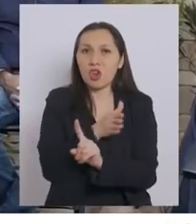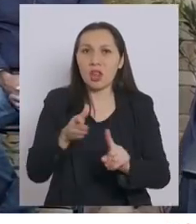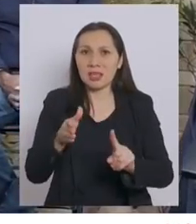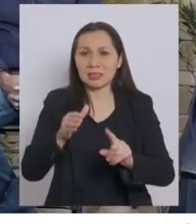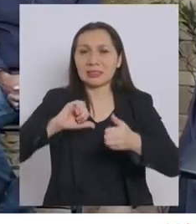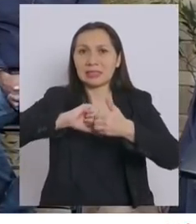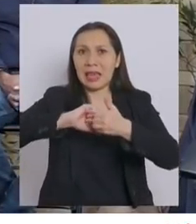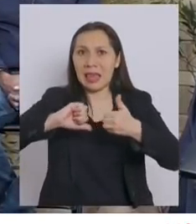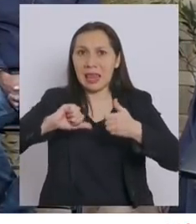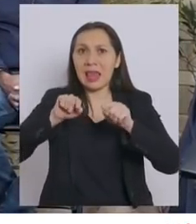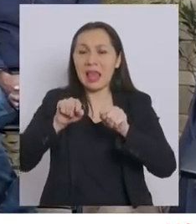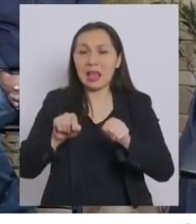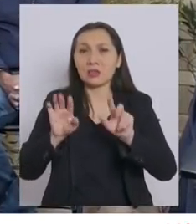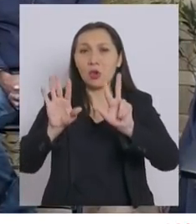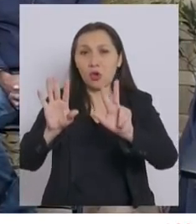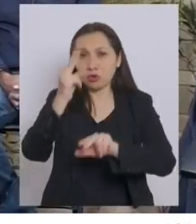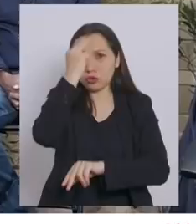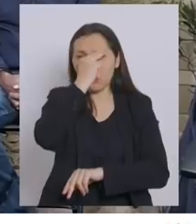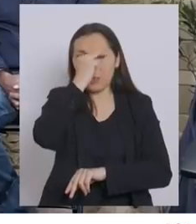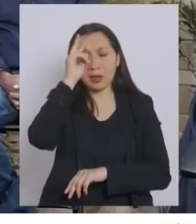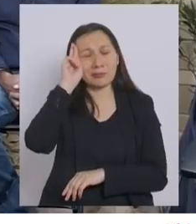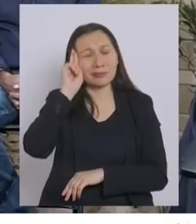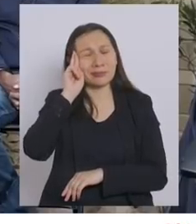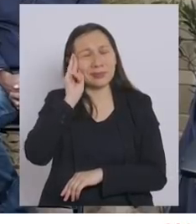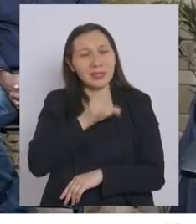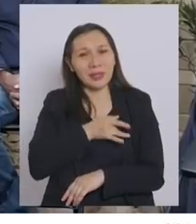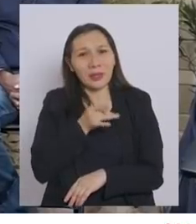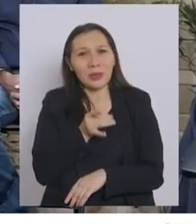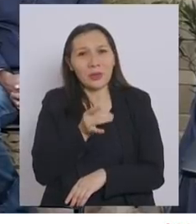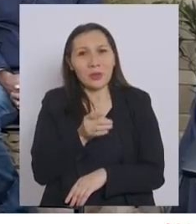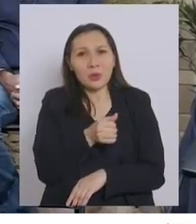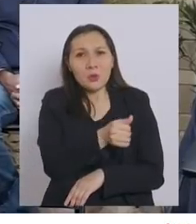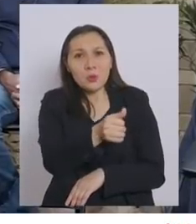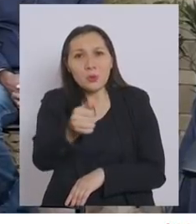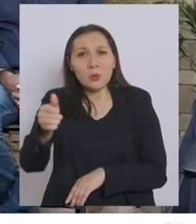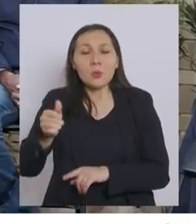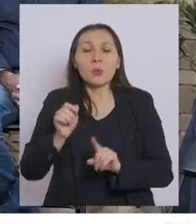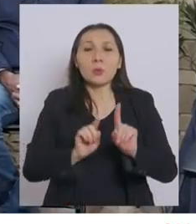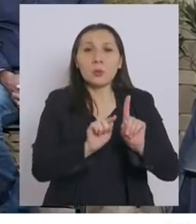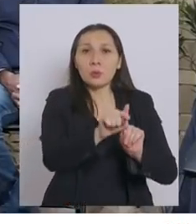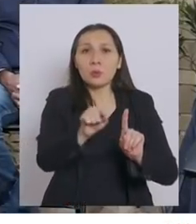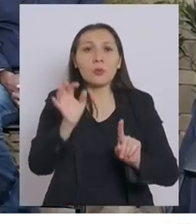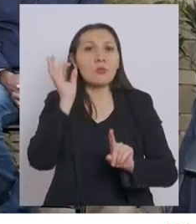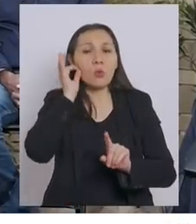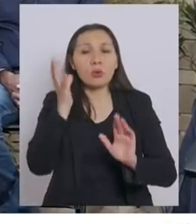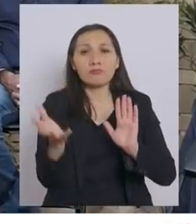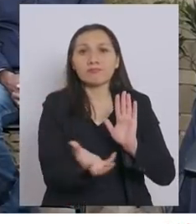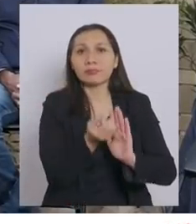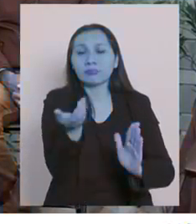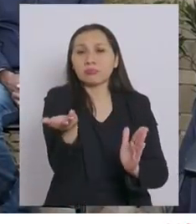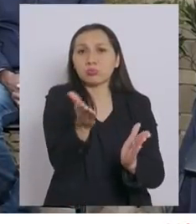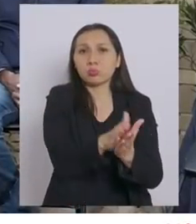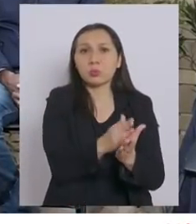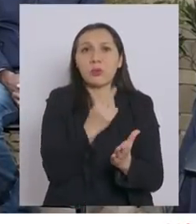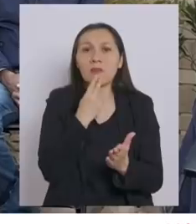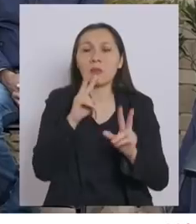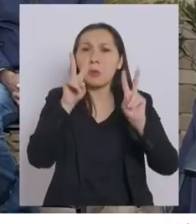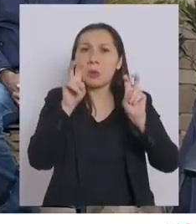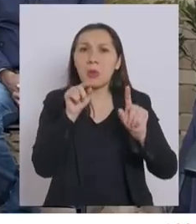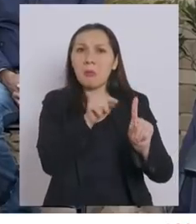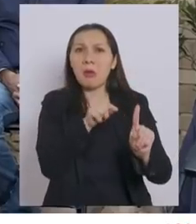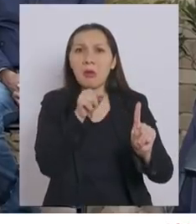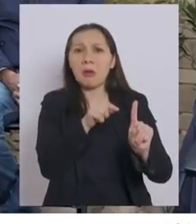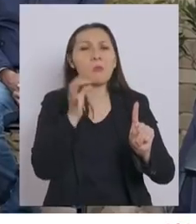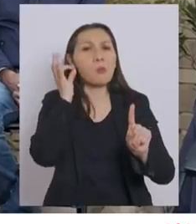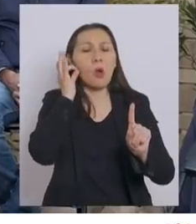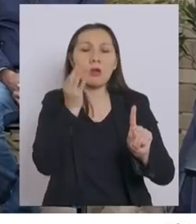género. Este 8 de marzo recordamos con dolor a todas aquellas mujeres a las que le arrebataron la vida por el solo hecho de